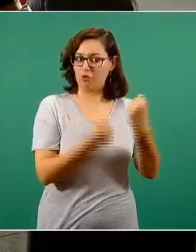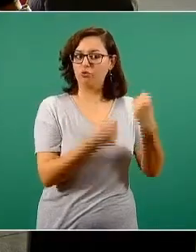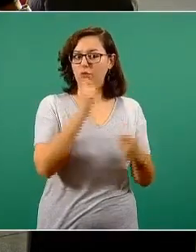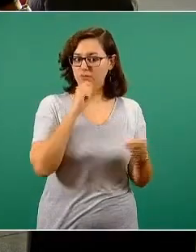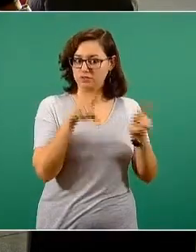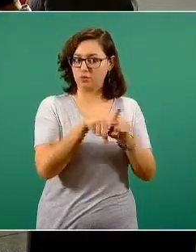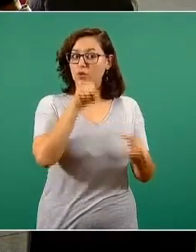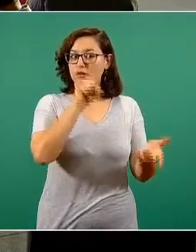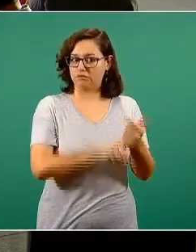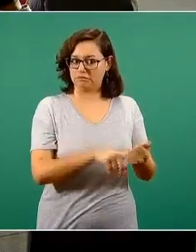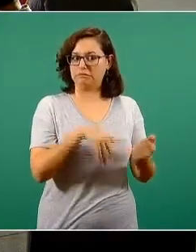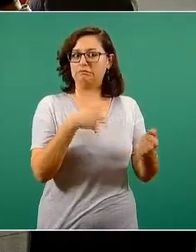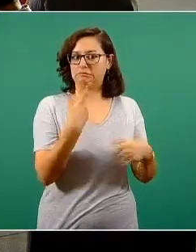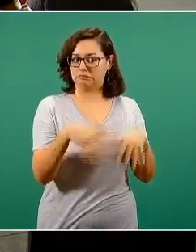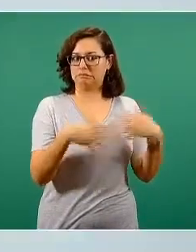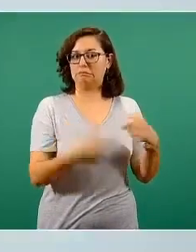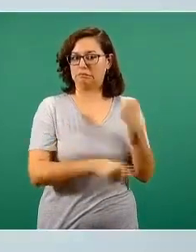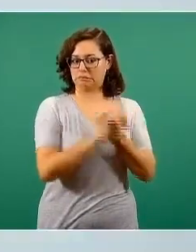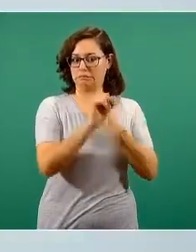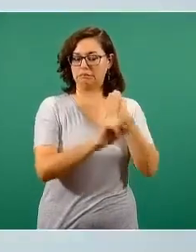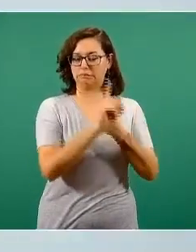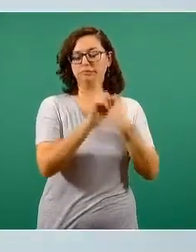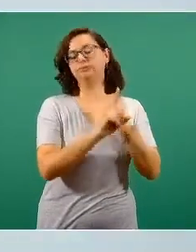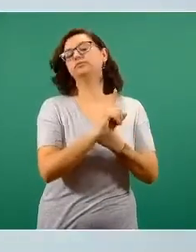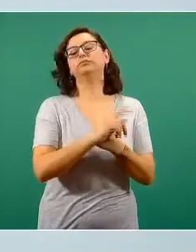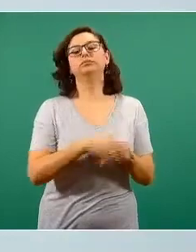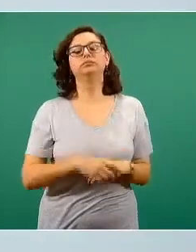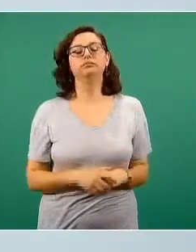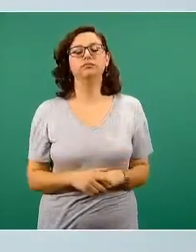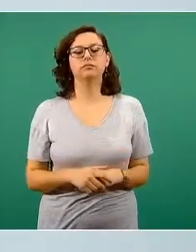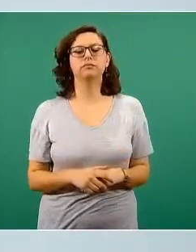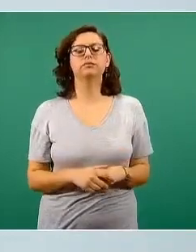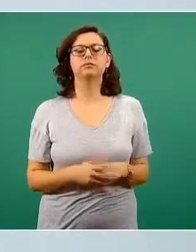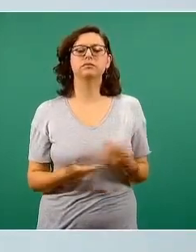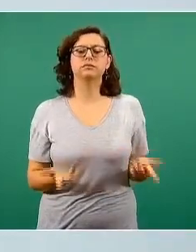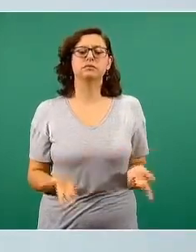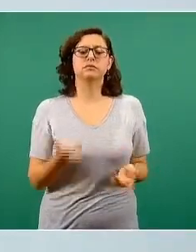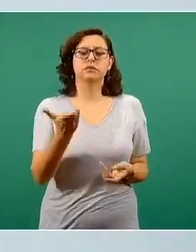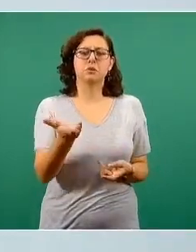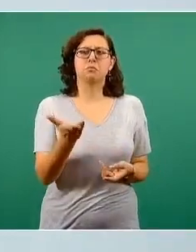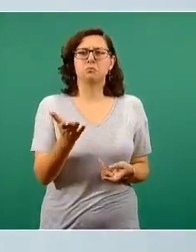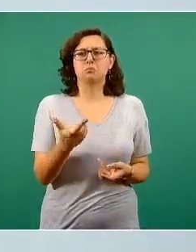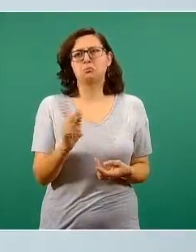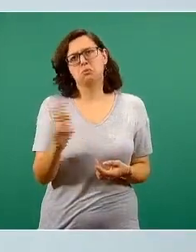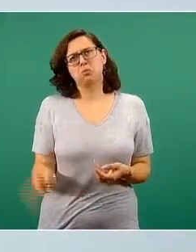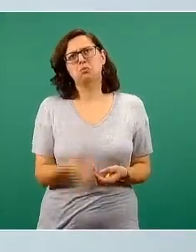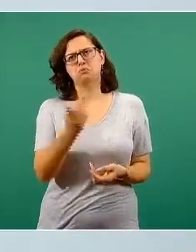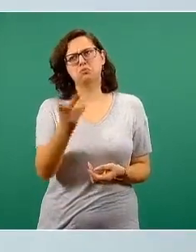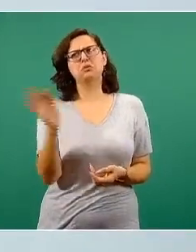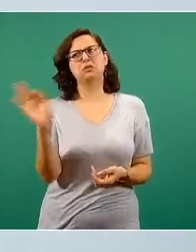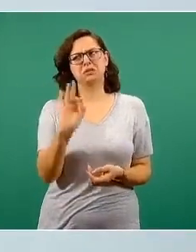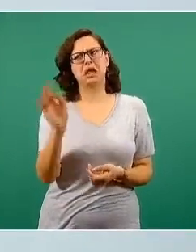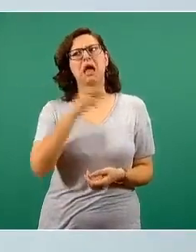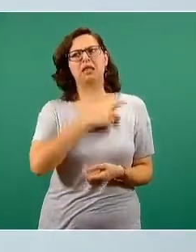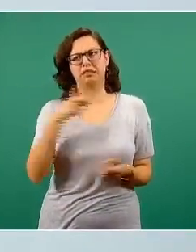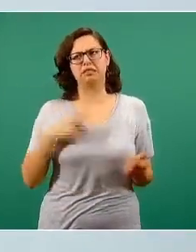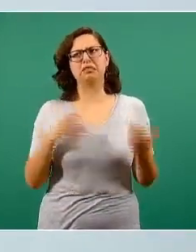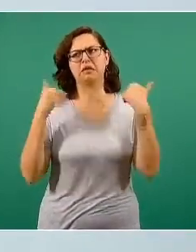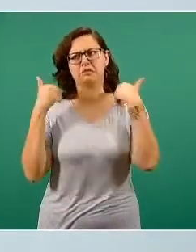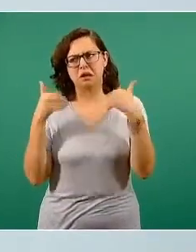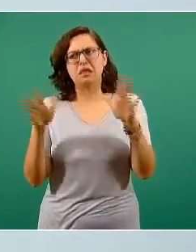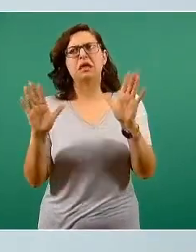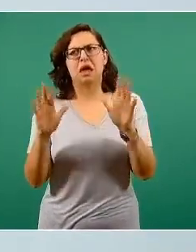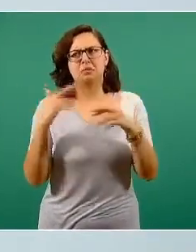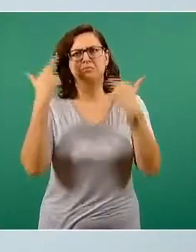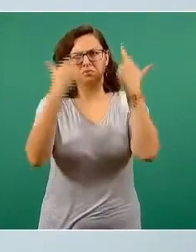nos está generando, ¿no? Y en cuanto a esto que comentas, pues quizá activar algún estudio, pero sobre todo incentivar